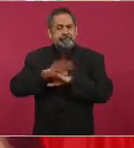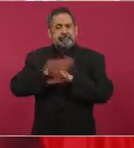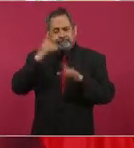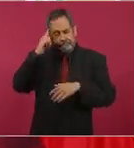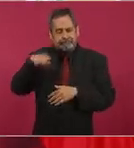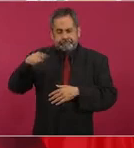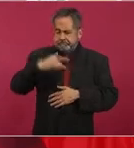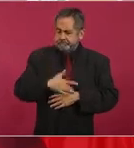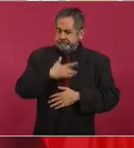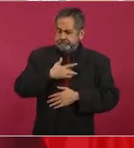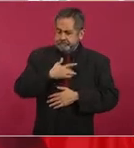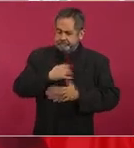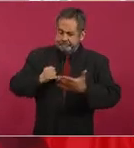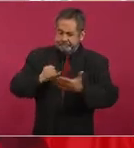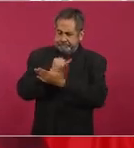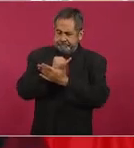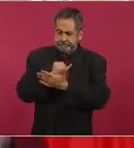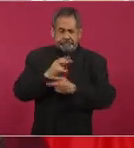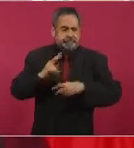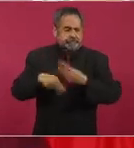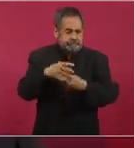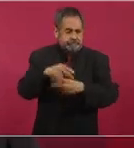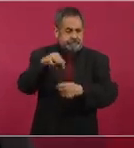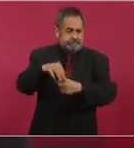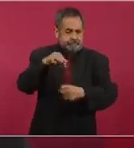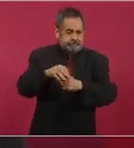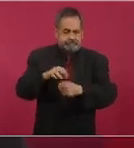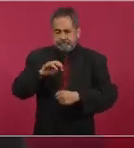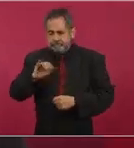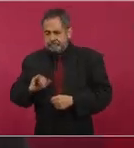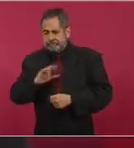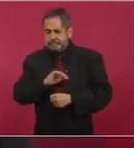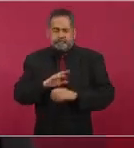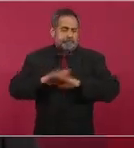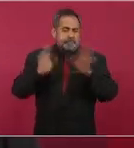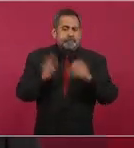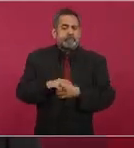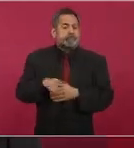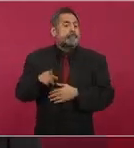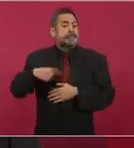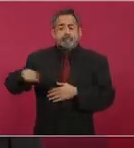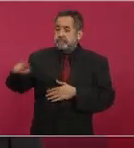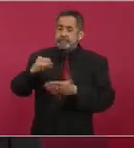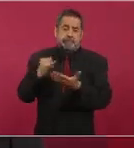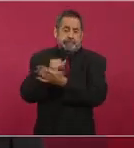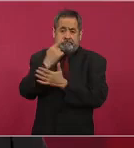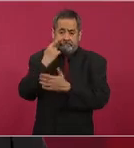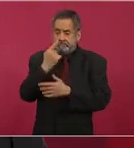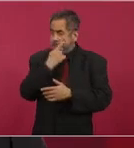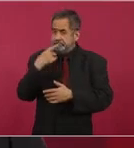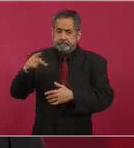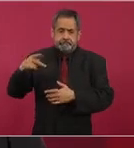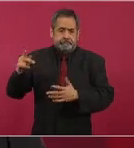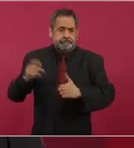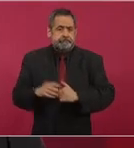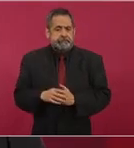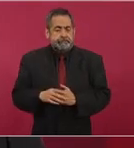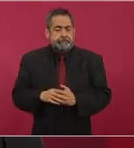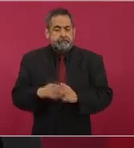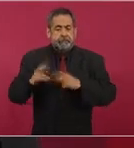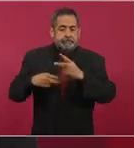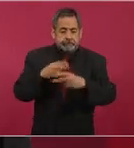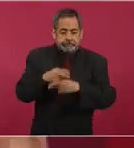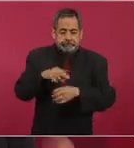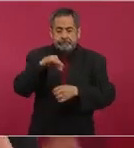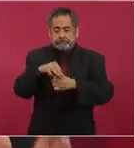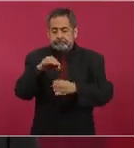decidir si participan o no participan, si votan